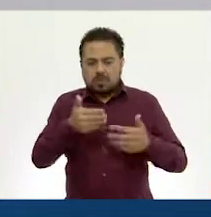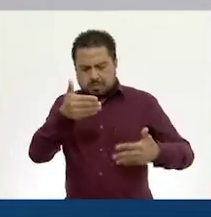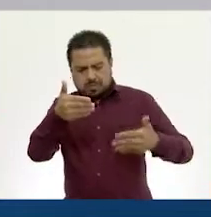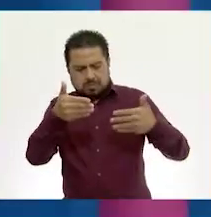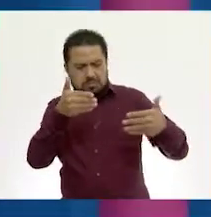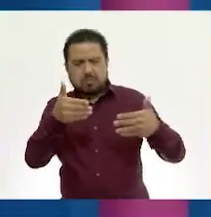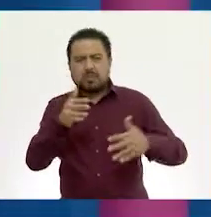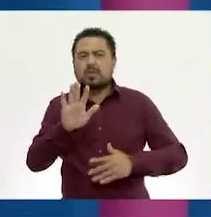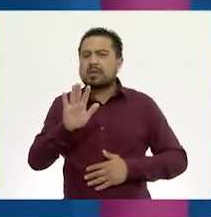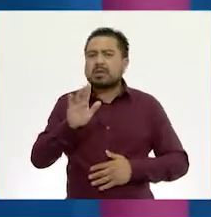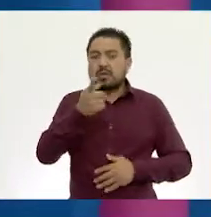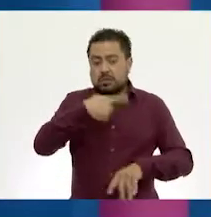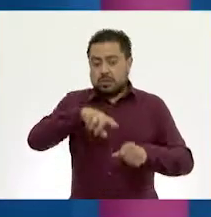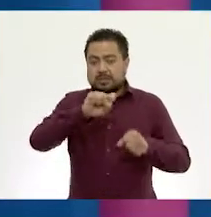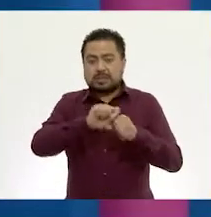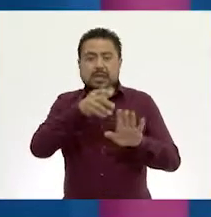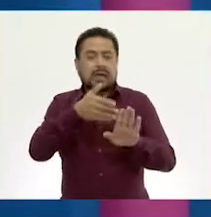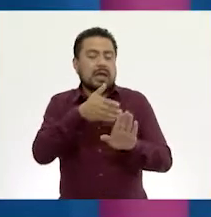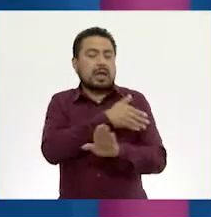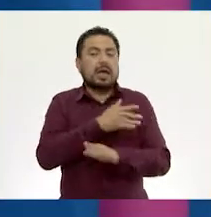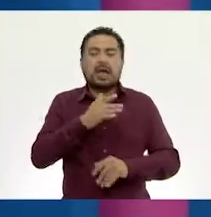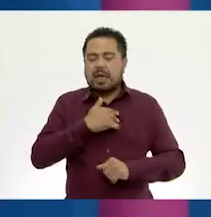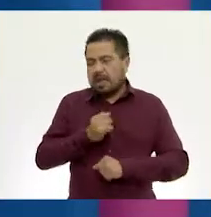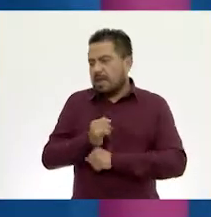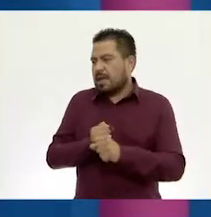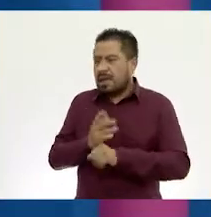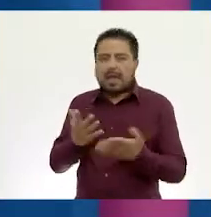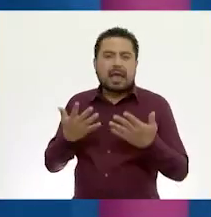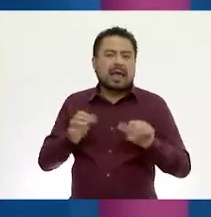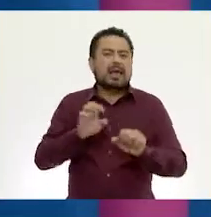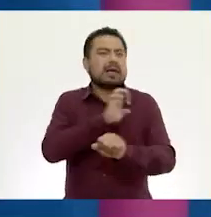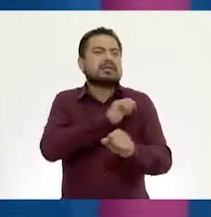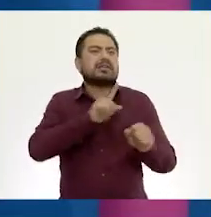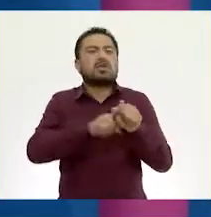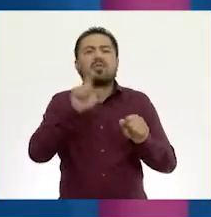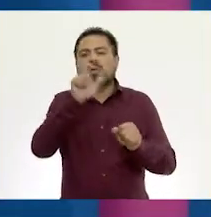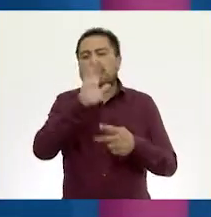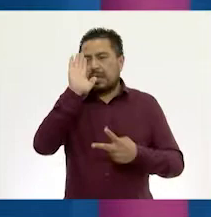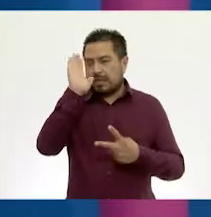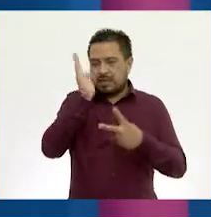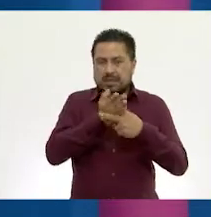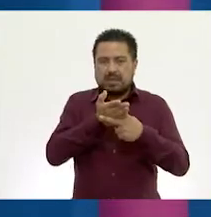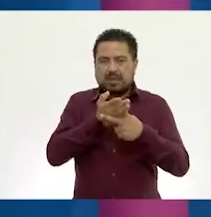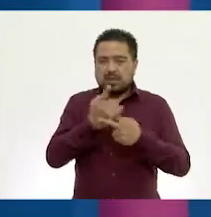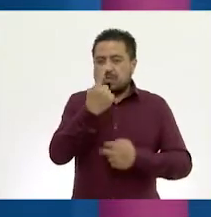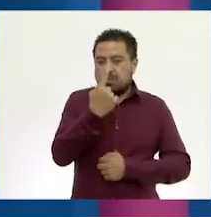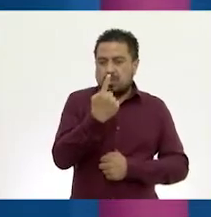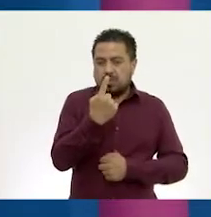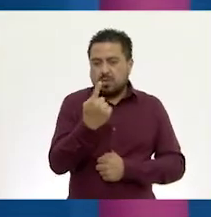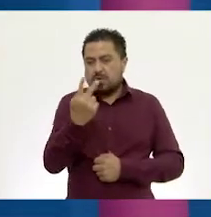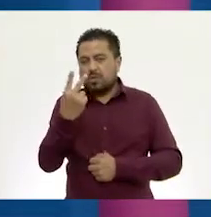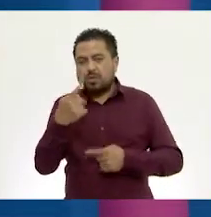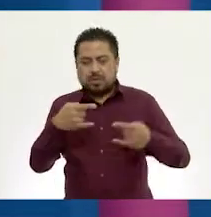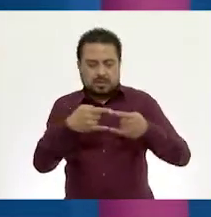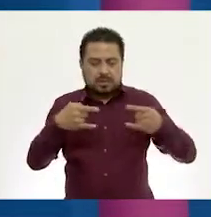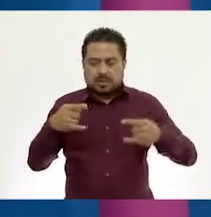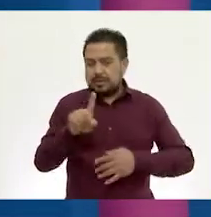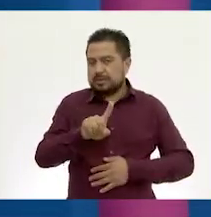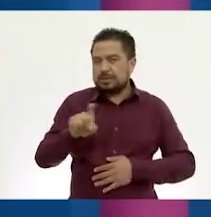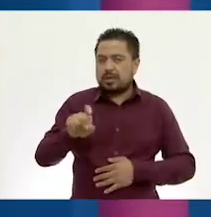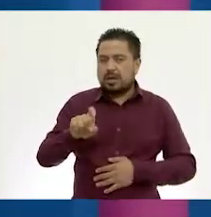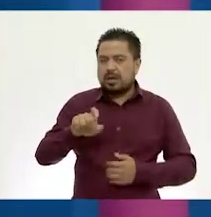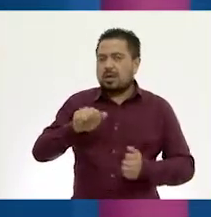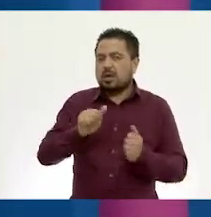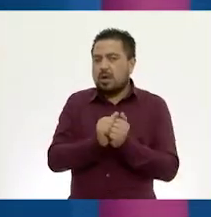Pues la semana pasada ya lo estuvimos viendo. Especialmente cuando dividimos uno y dos billetes de 100 pesos en